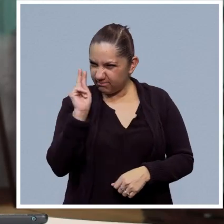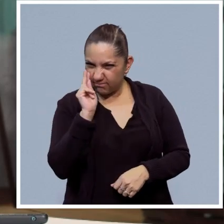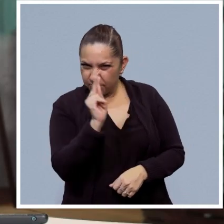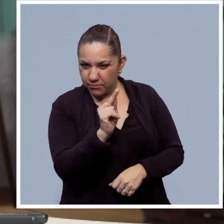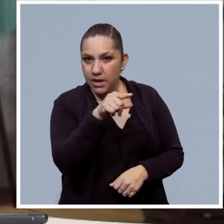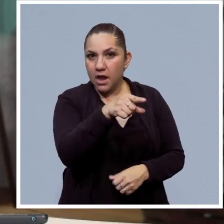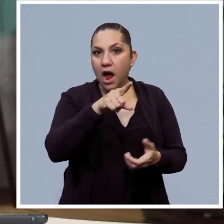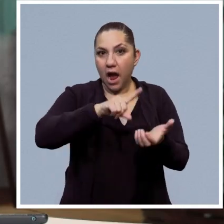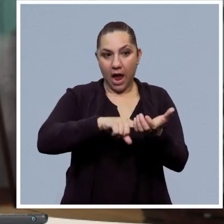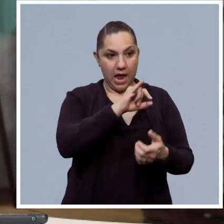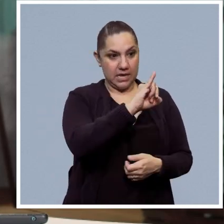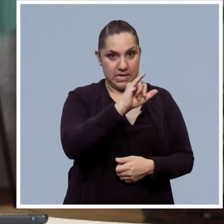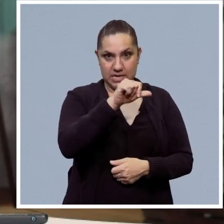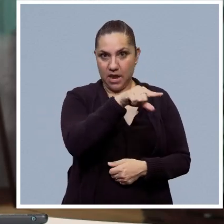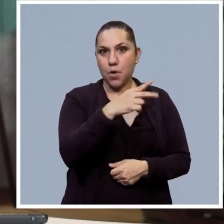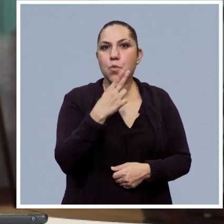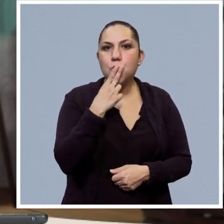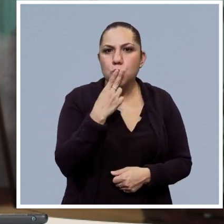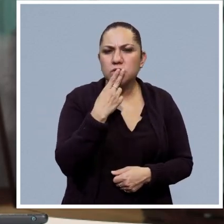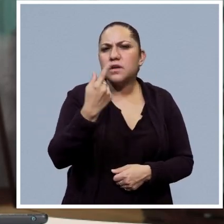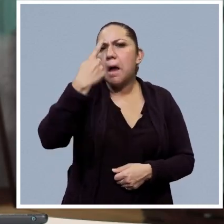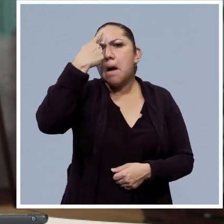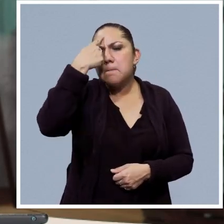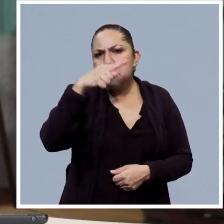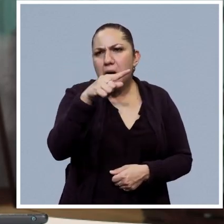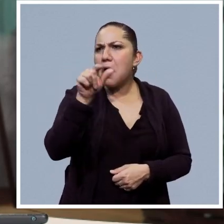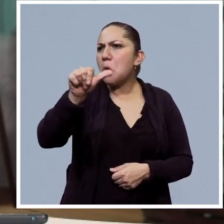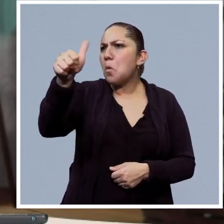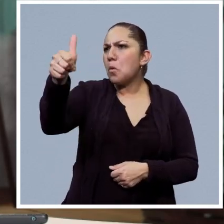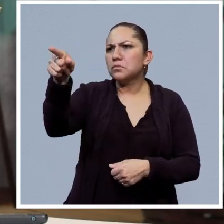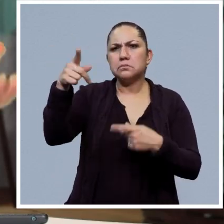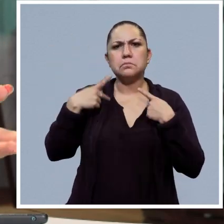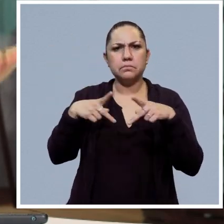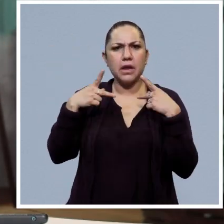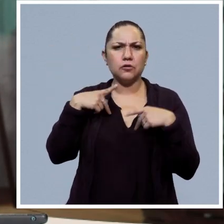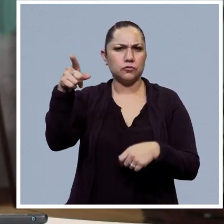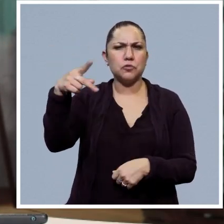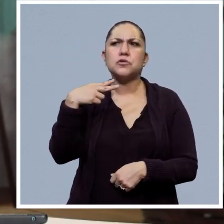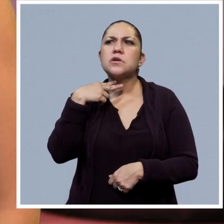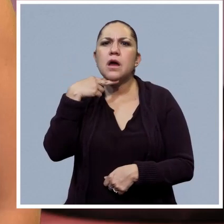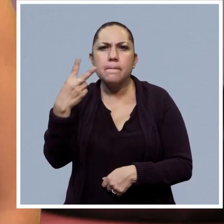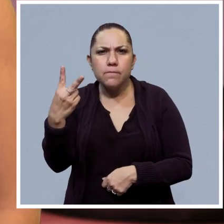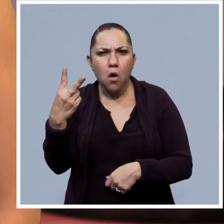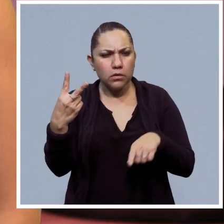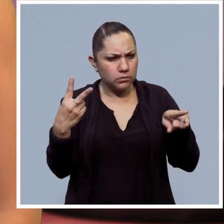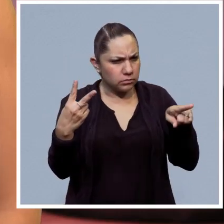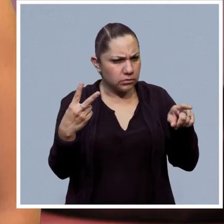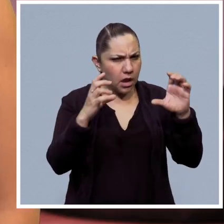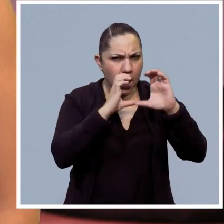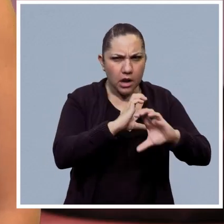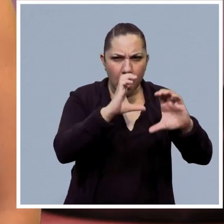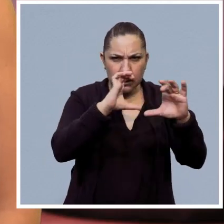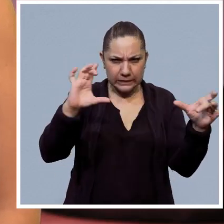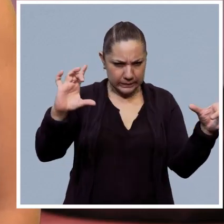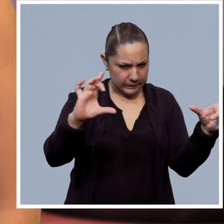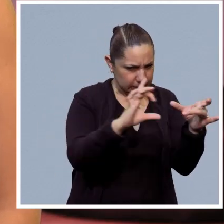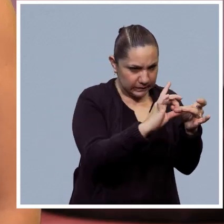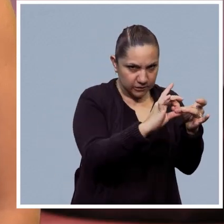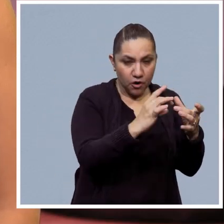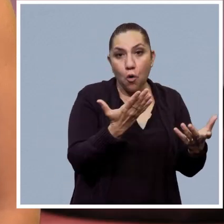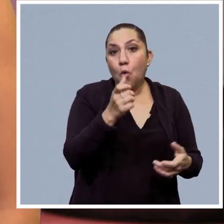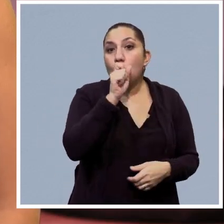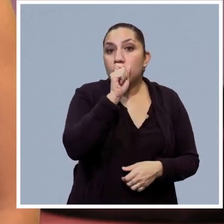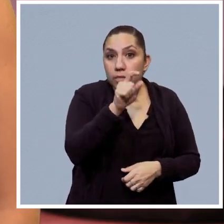que justamente se utiliza inteligencia artificial para poder escuchar una canción interpretada con la voz de otro cantante o también incluso